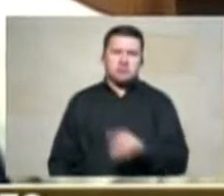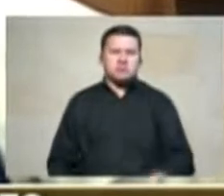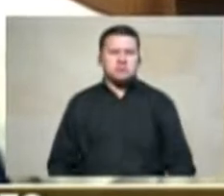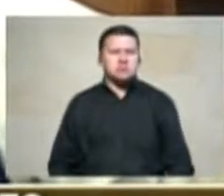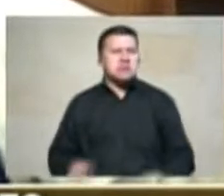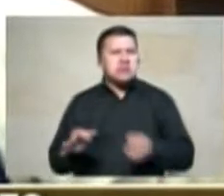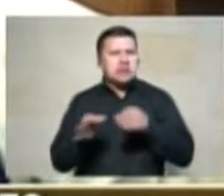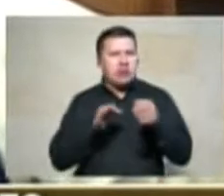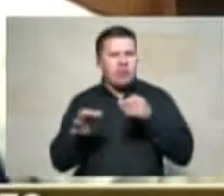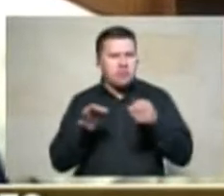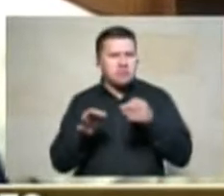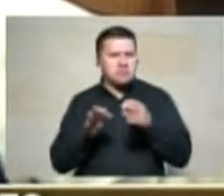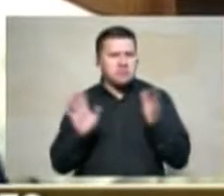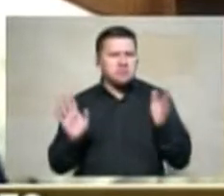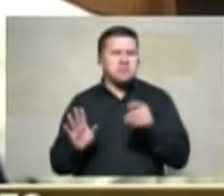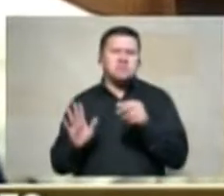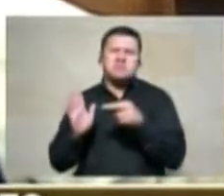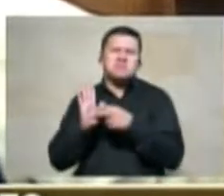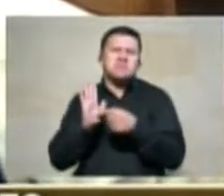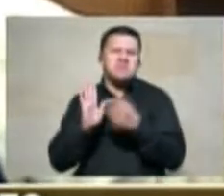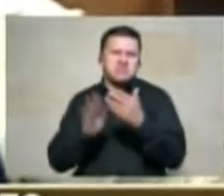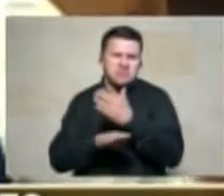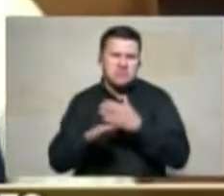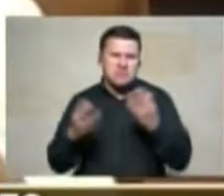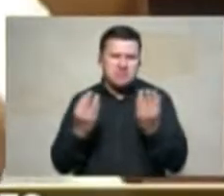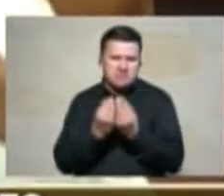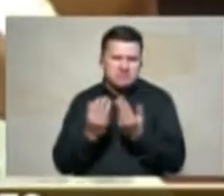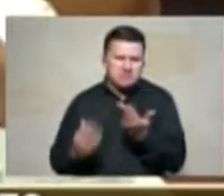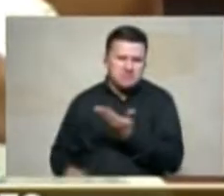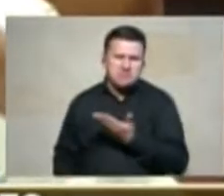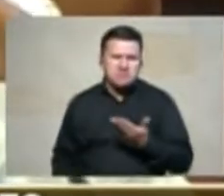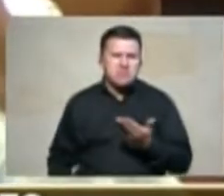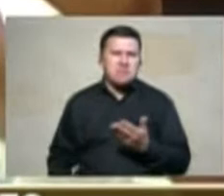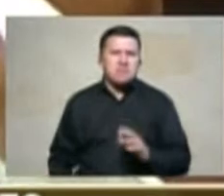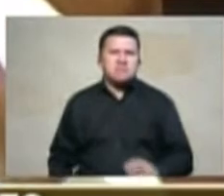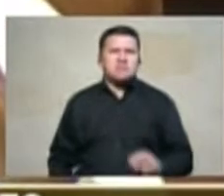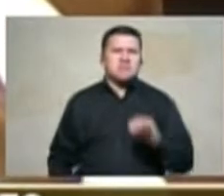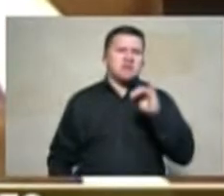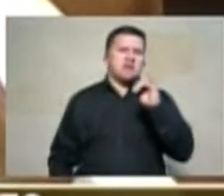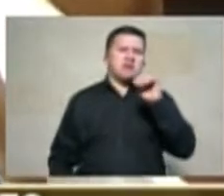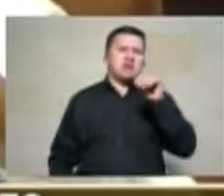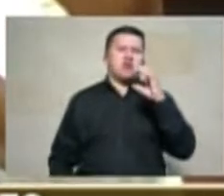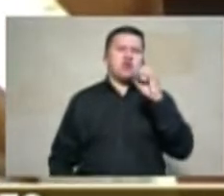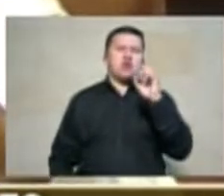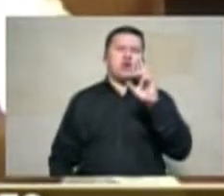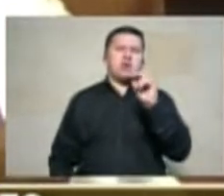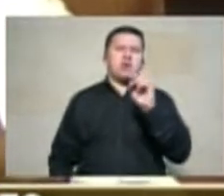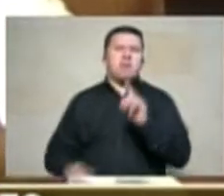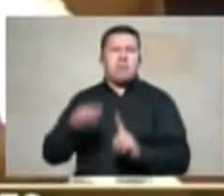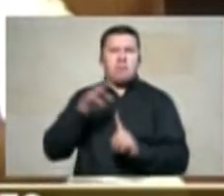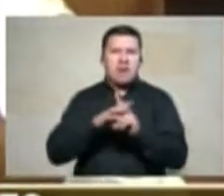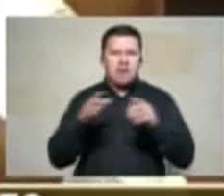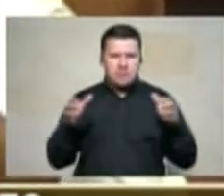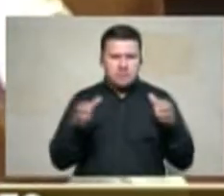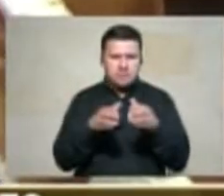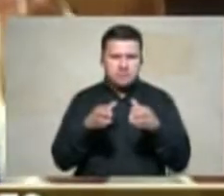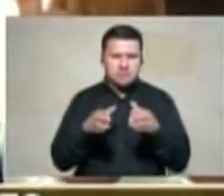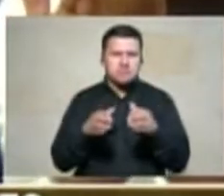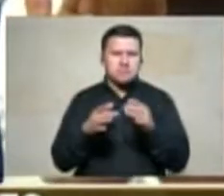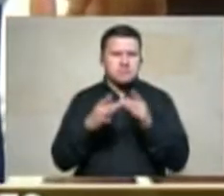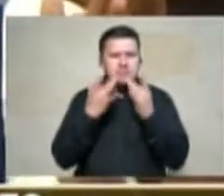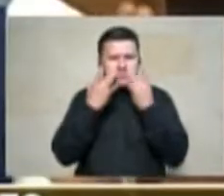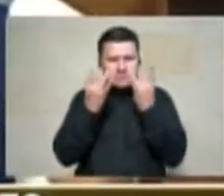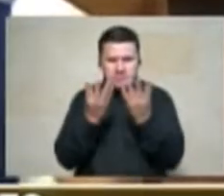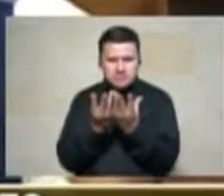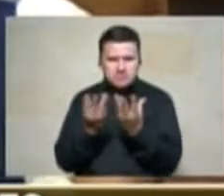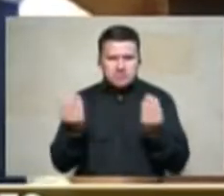explica someramente que son las parcelaciones fue el hecho de que el INCORA adquirió grandes